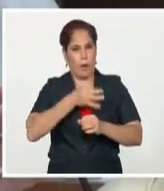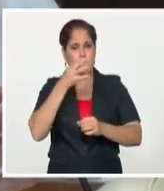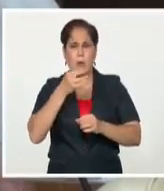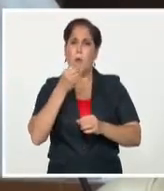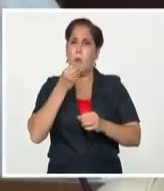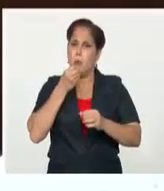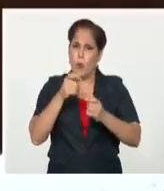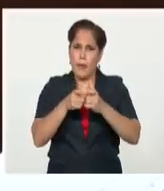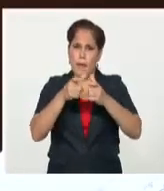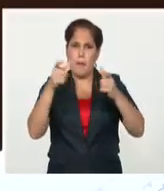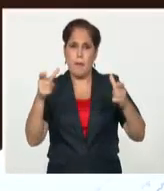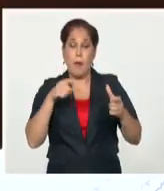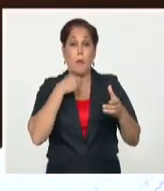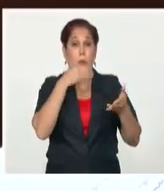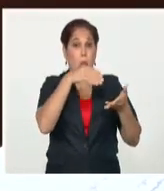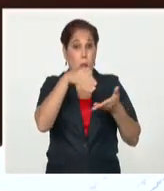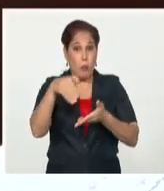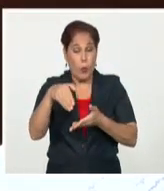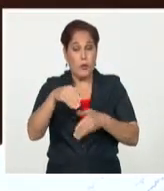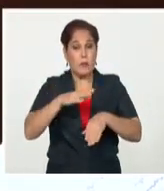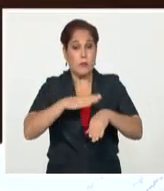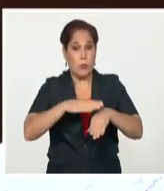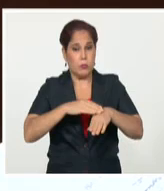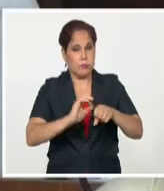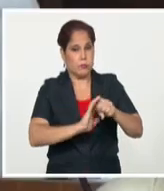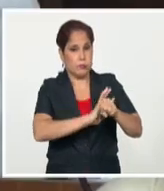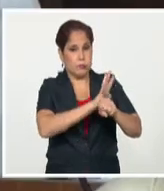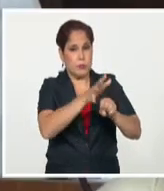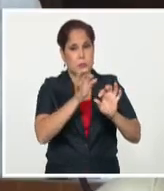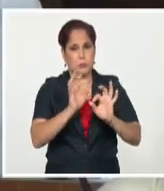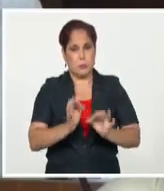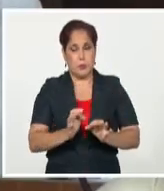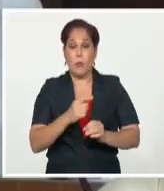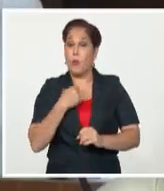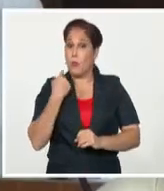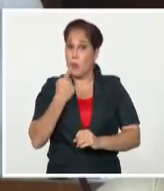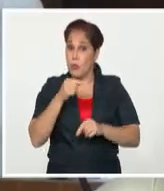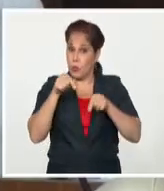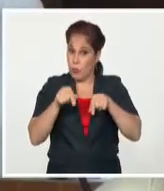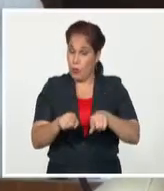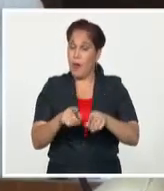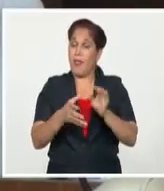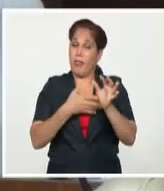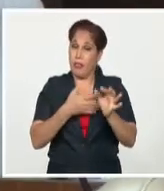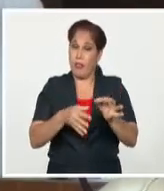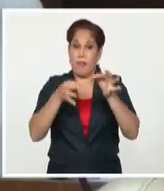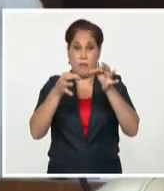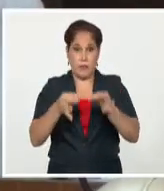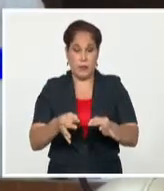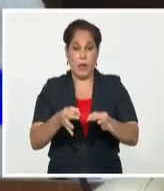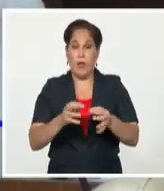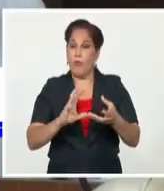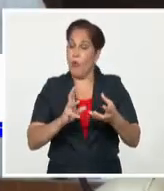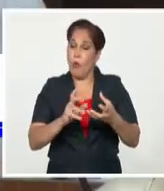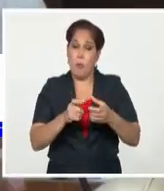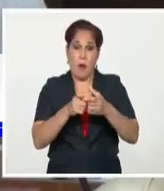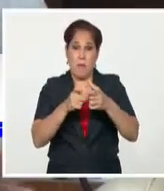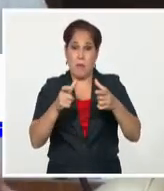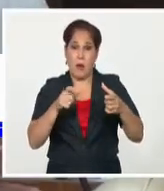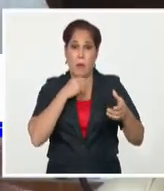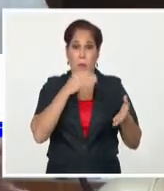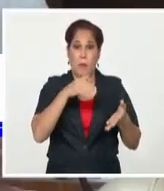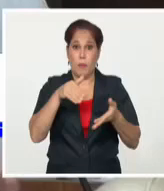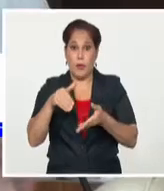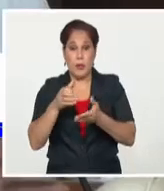comportamiento de los decesos como consecuencia de la enfermedad. Nosotros estamos en verdad en estos momentos en un ritmo muy alto de casos fallecidos.